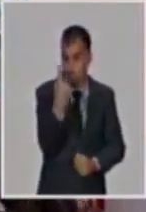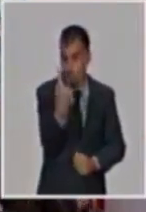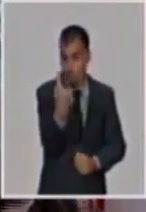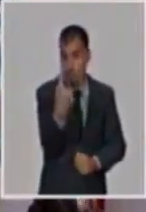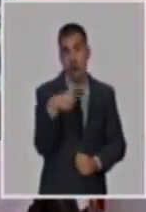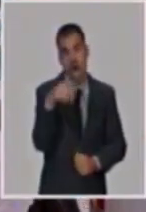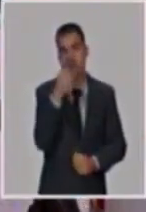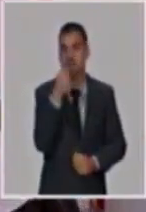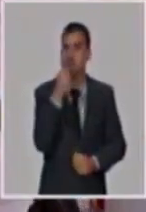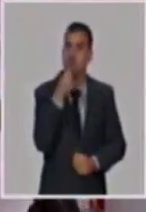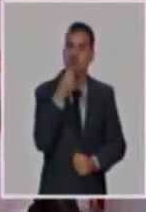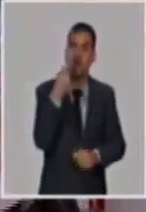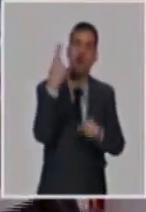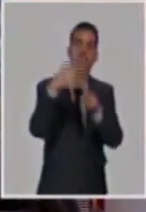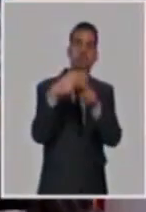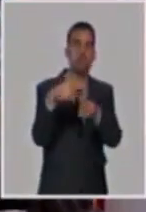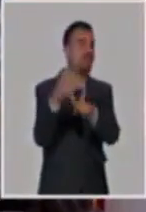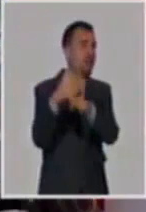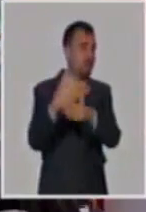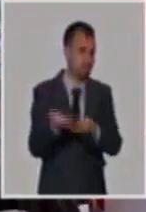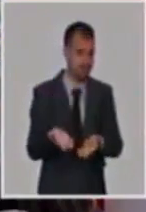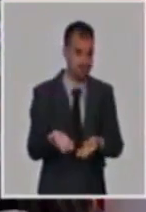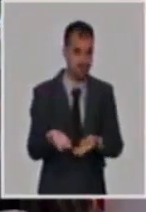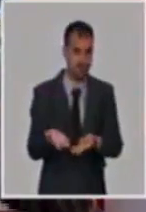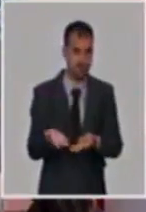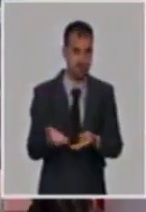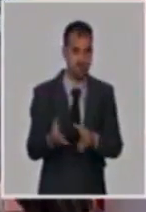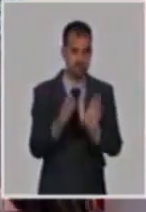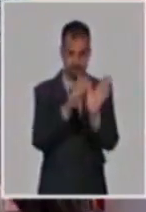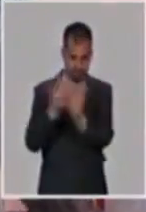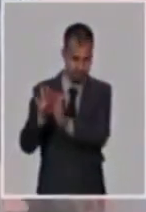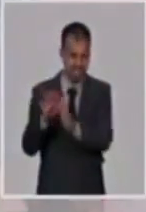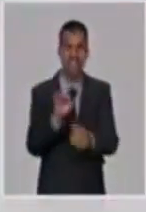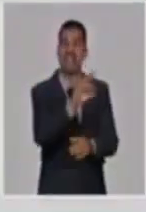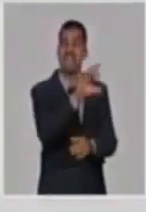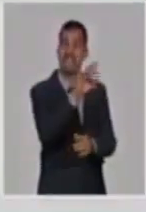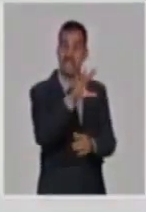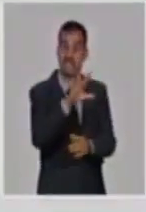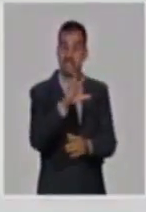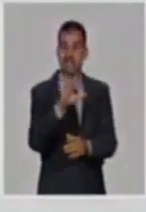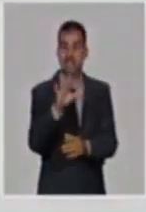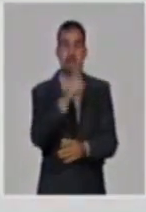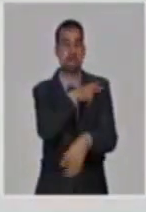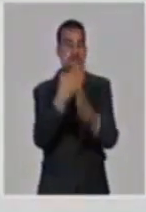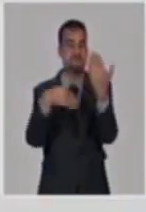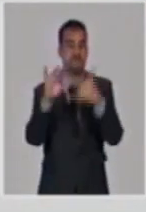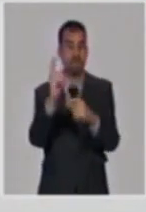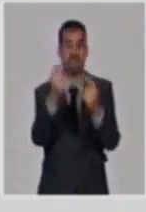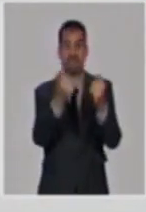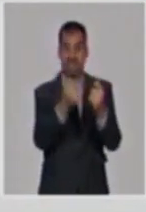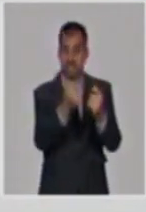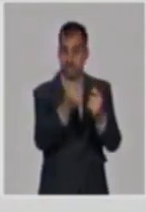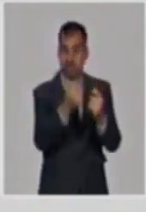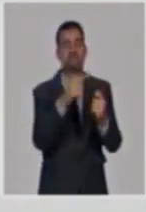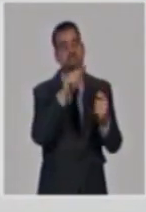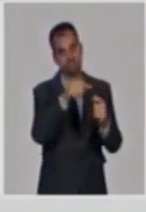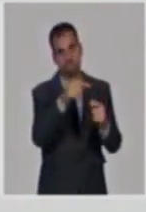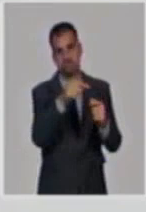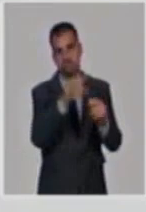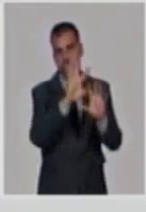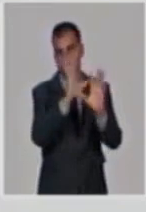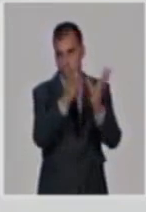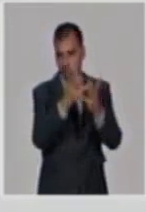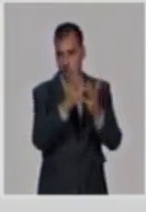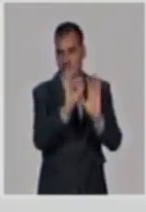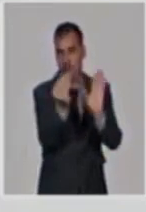surtidos y está también 15 productos que centralizó el Ministerio de Finanzas y Precios. En todos estos